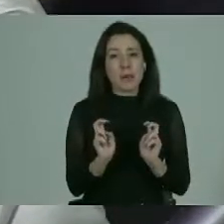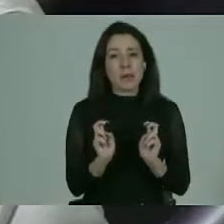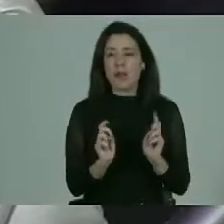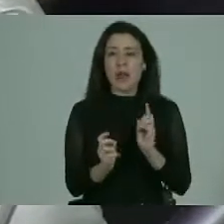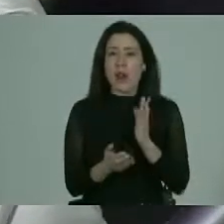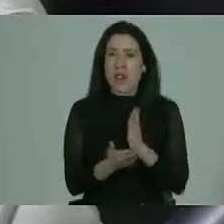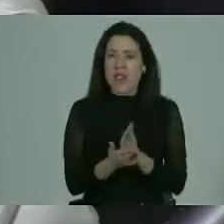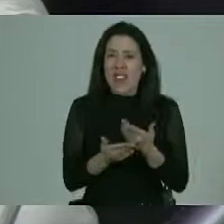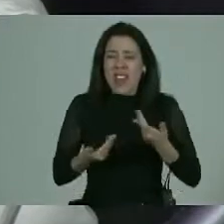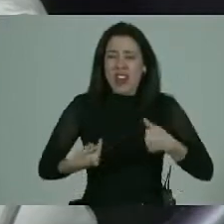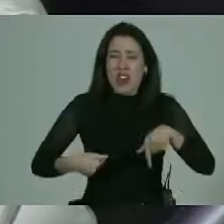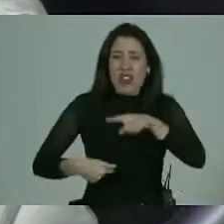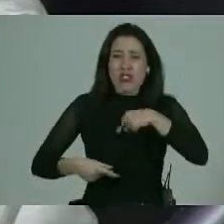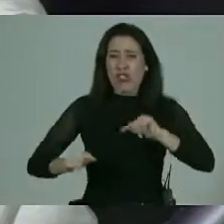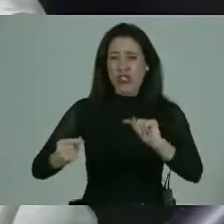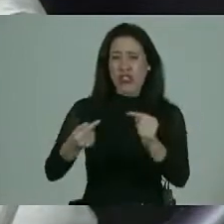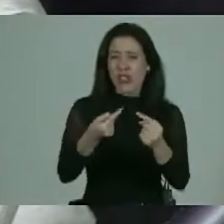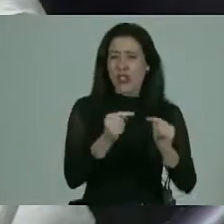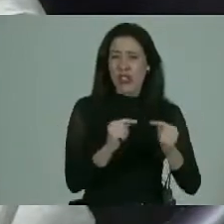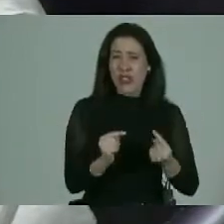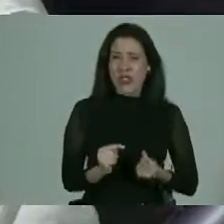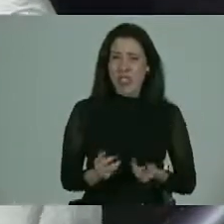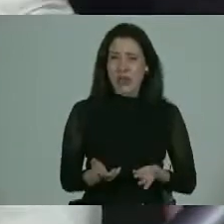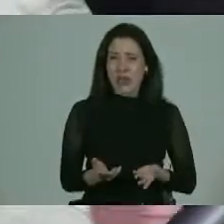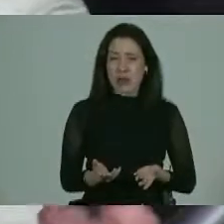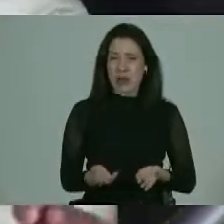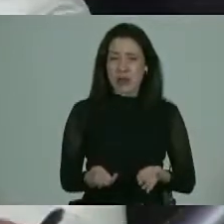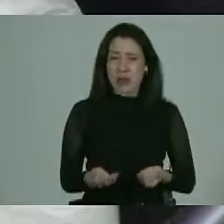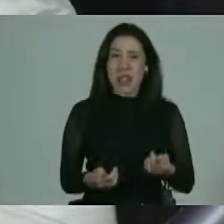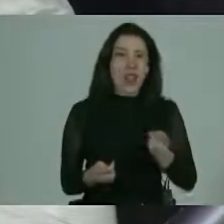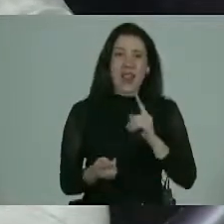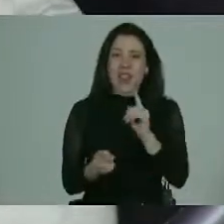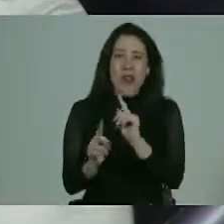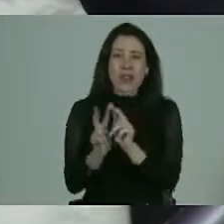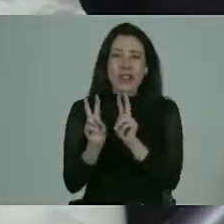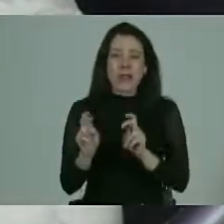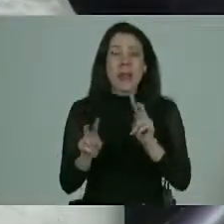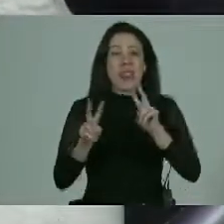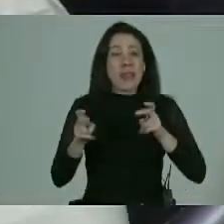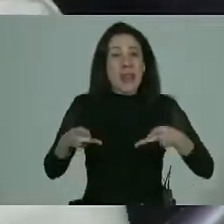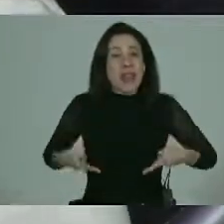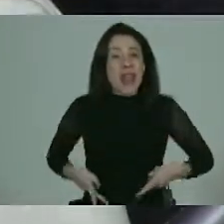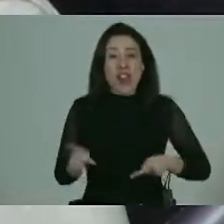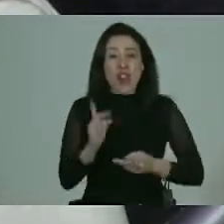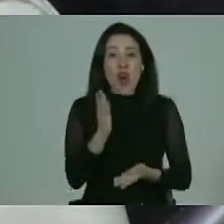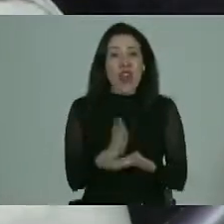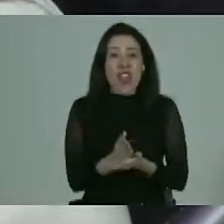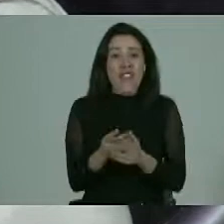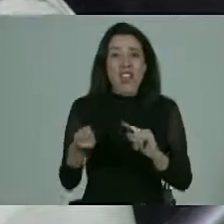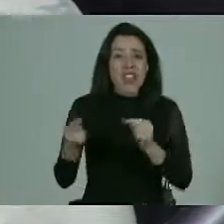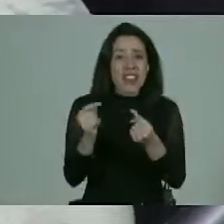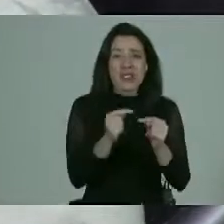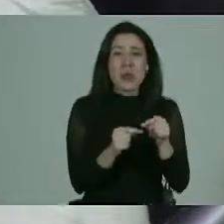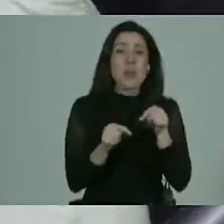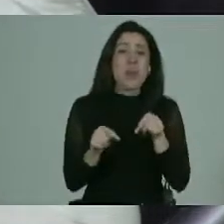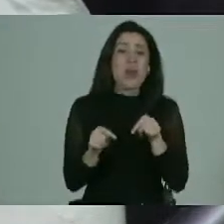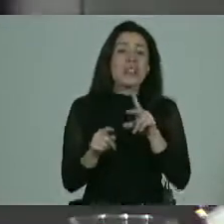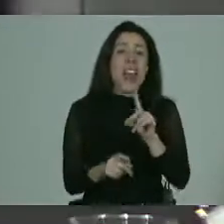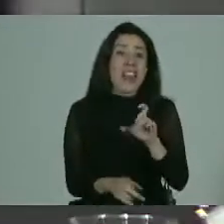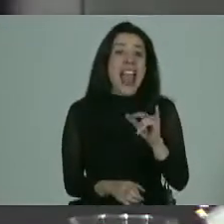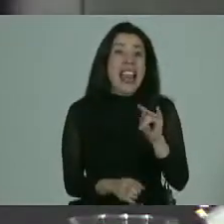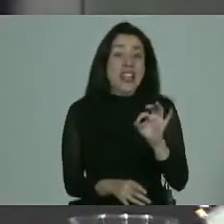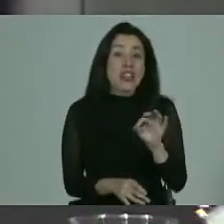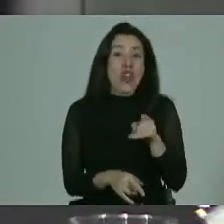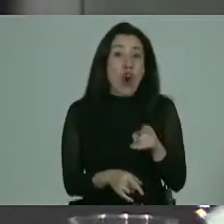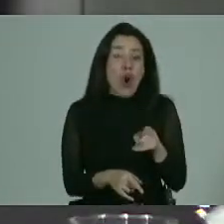siquiera deberíamos estarlo discutiendo eso es lo que voy a decir no es tema la esterilización no se debería estar discutiendo si eso es un delito es